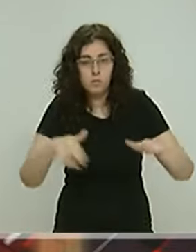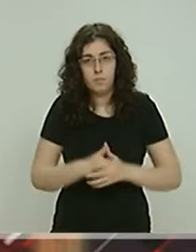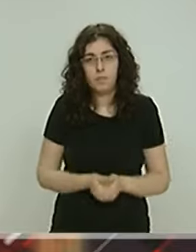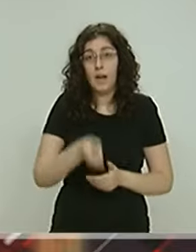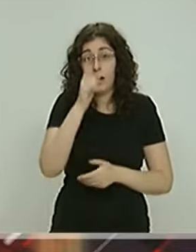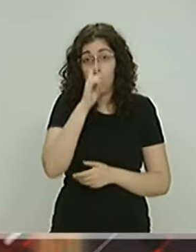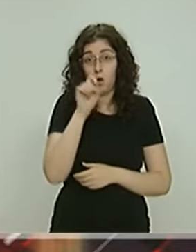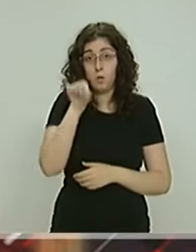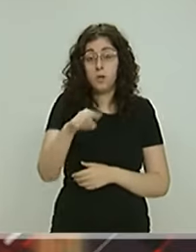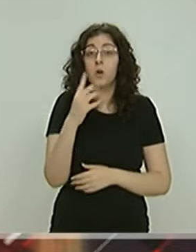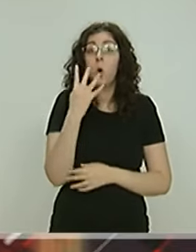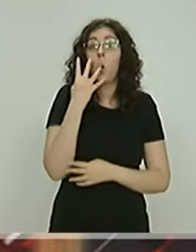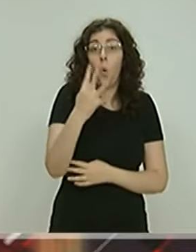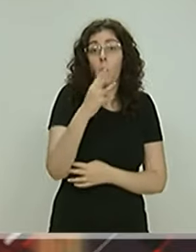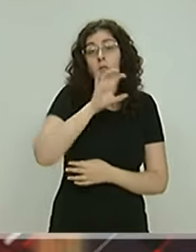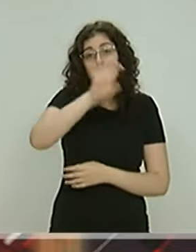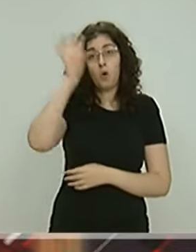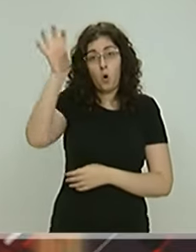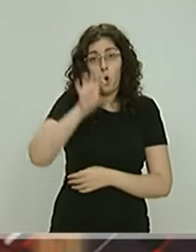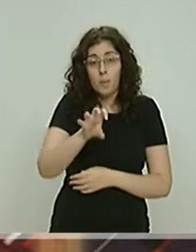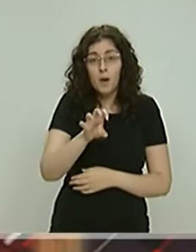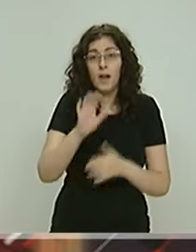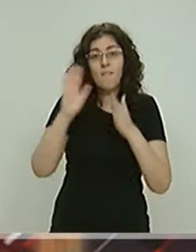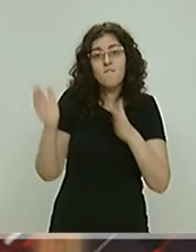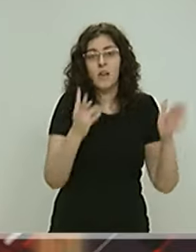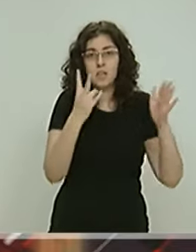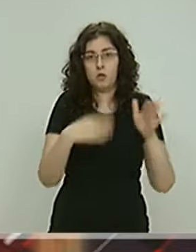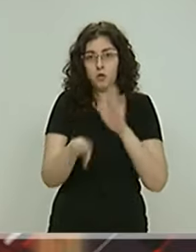que todavía hay cuatro comarcas que se encuentran en fase 2.